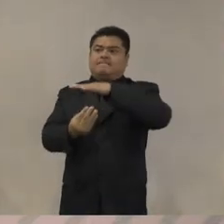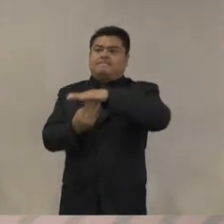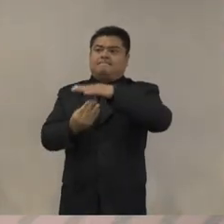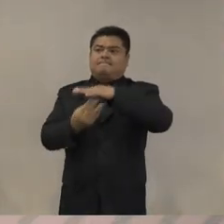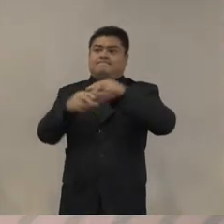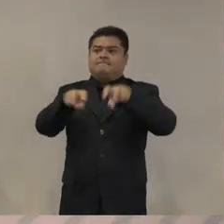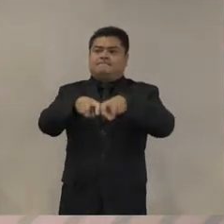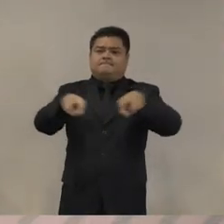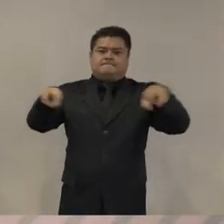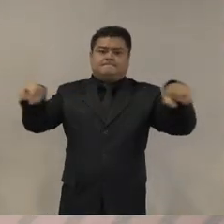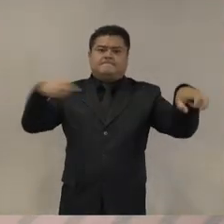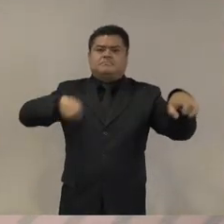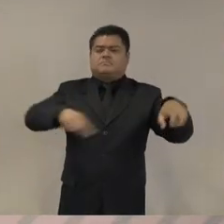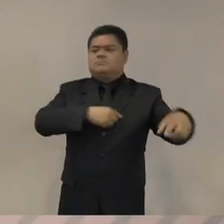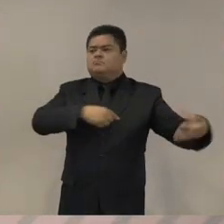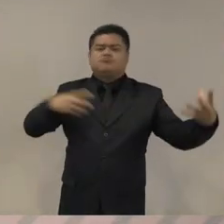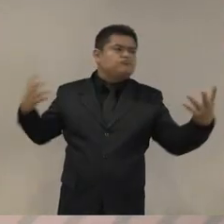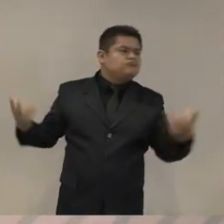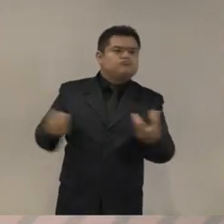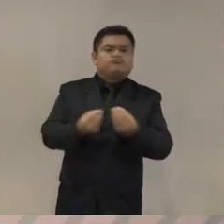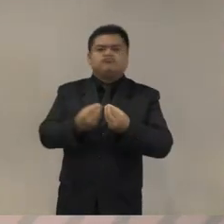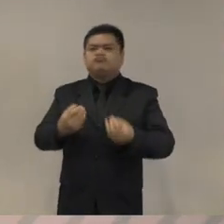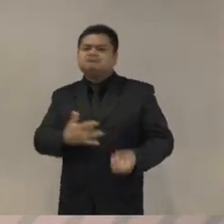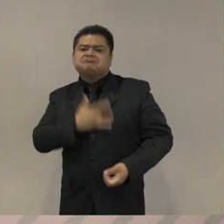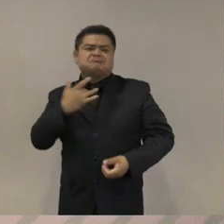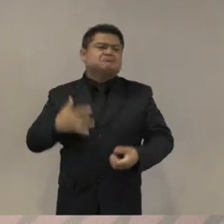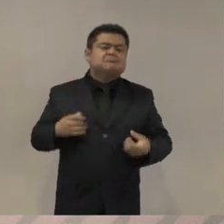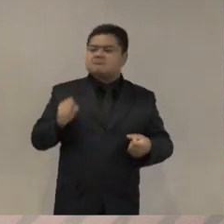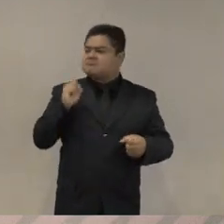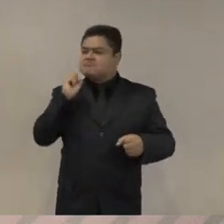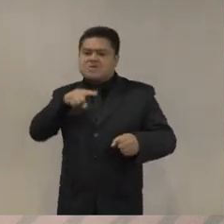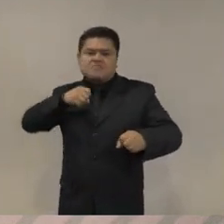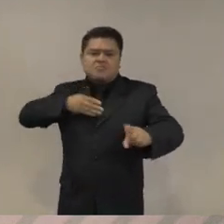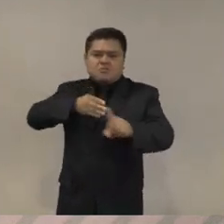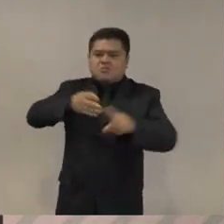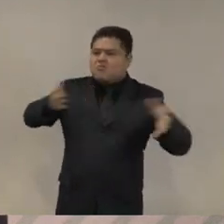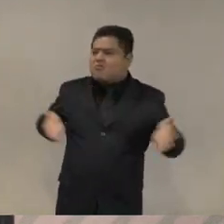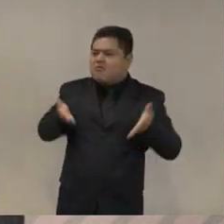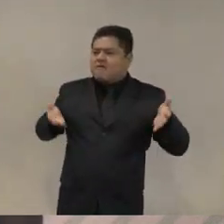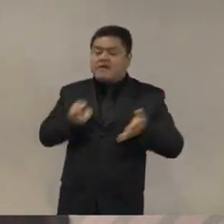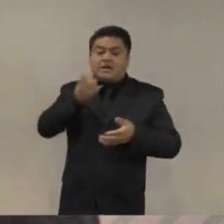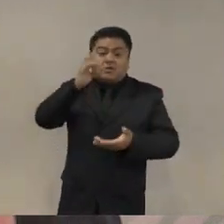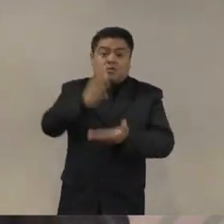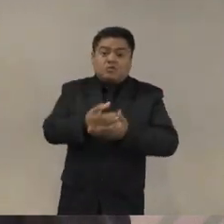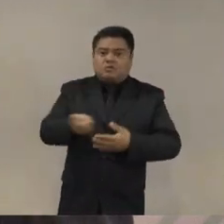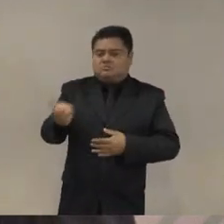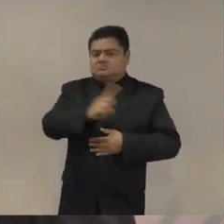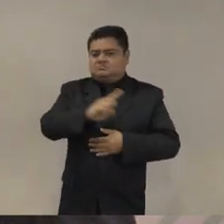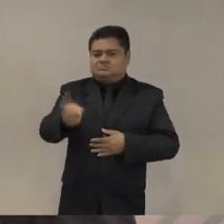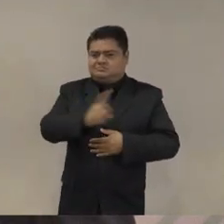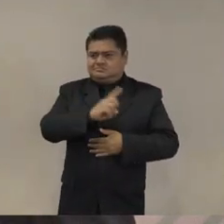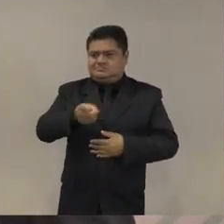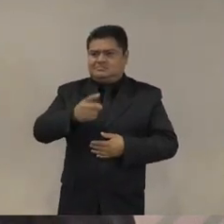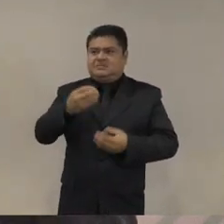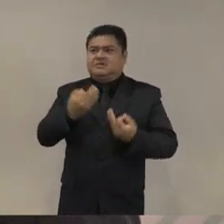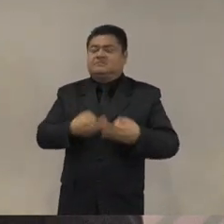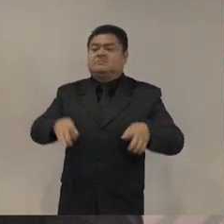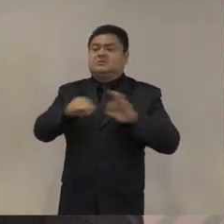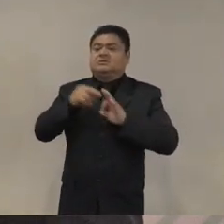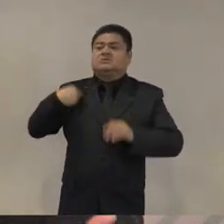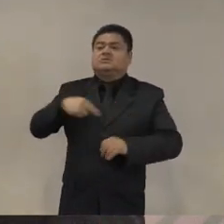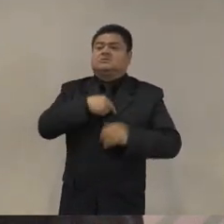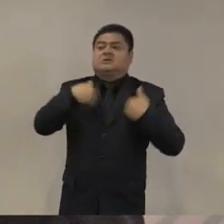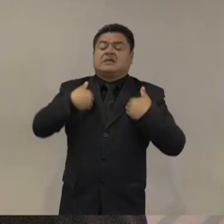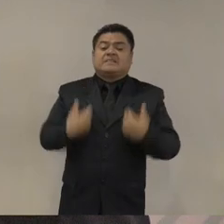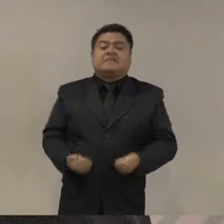comparten los incentivos en este tema y que reconocer eso supone que uno tiene